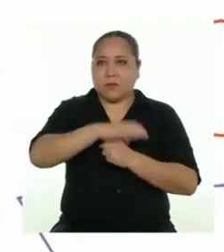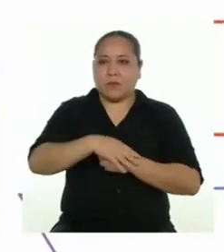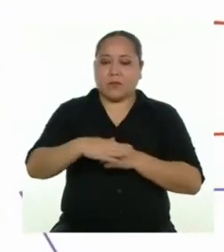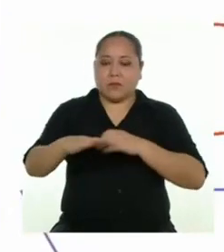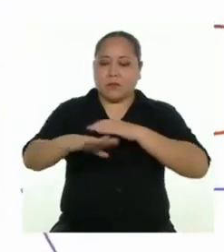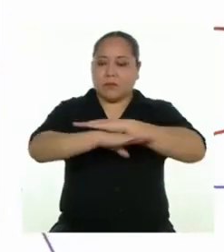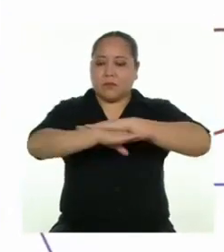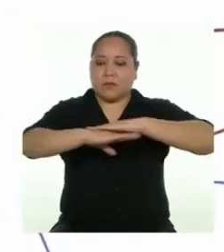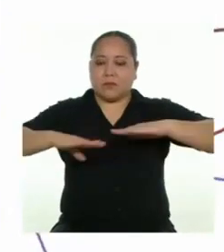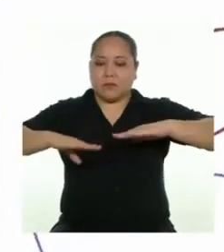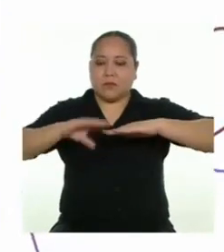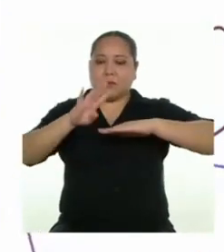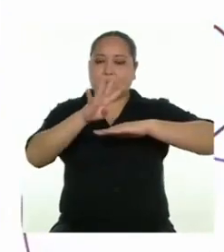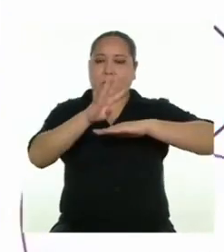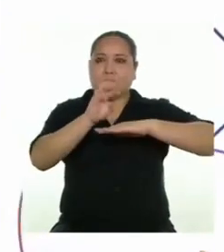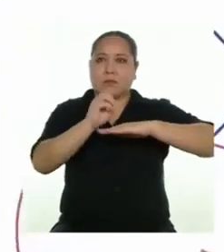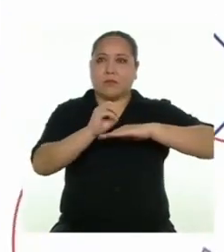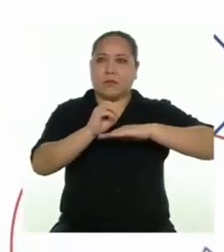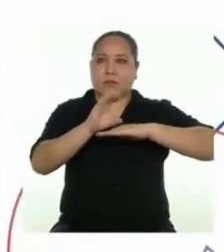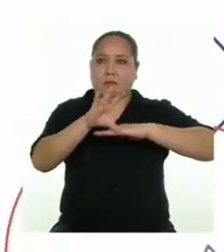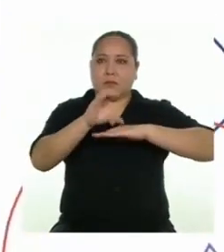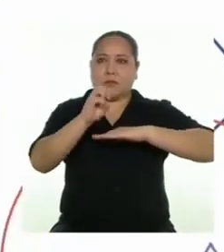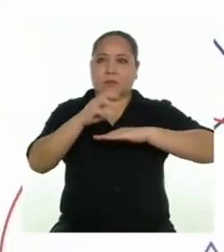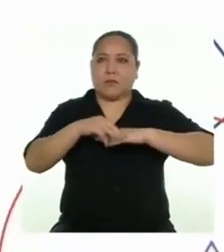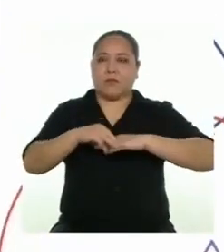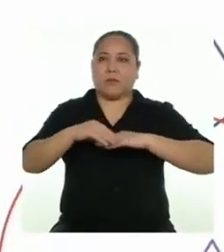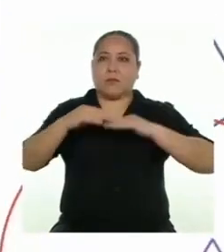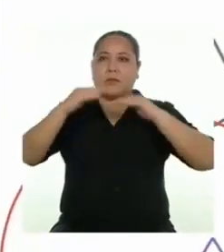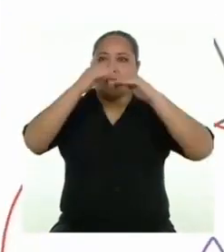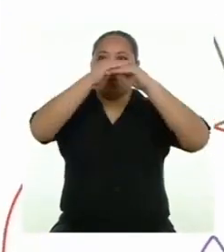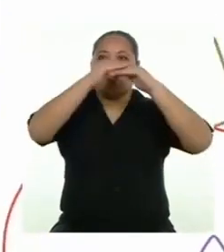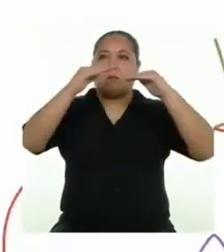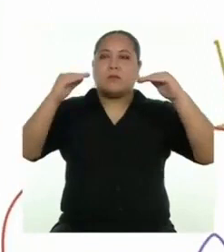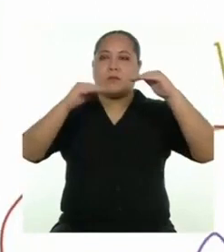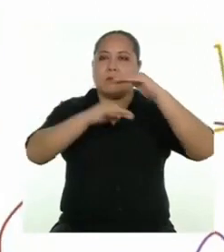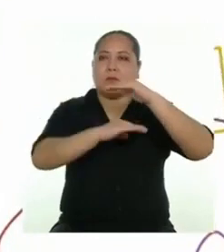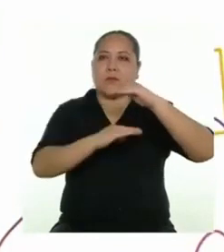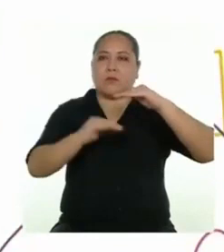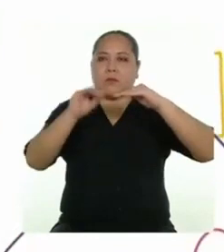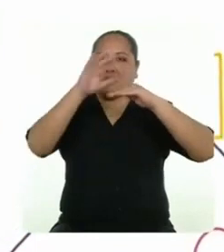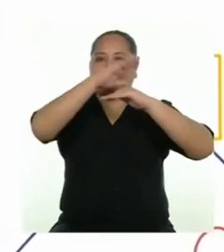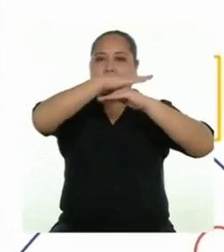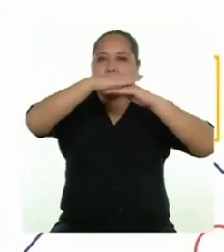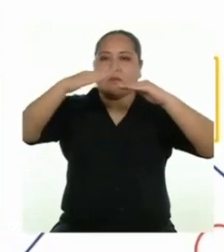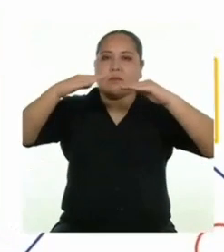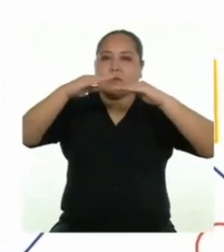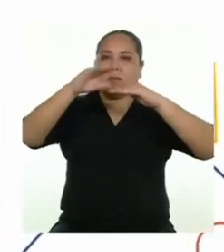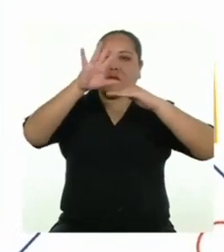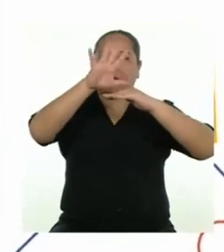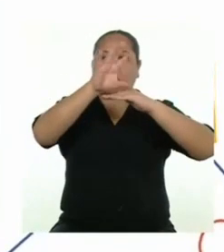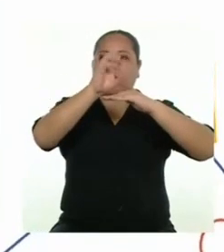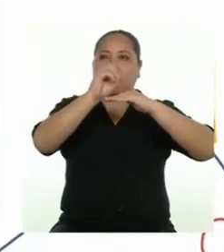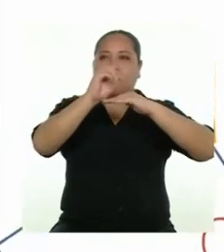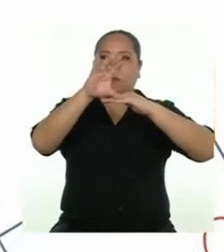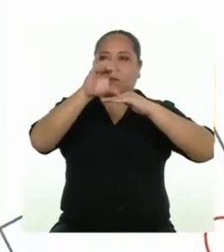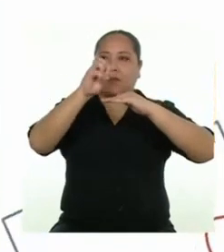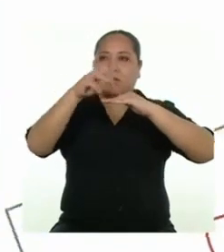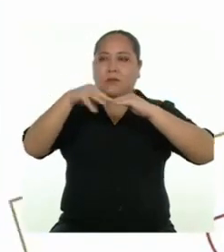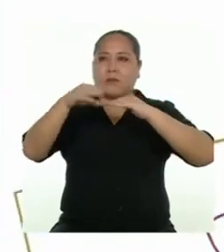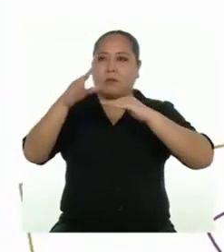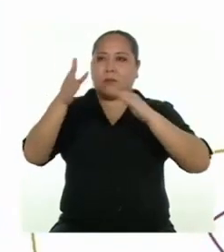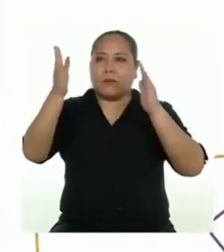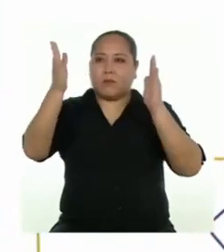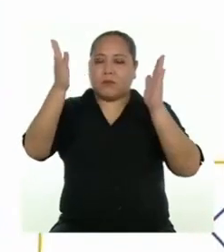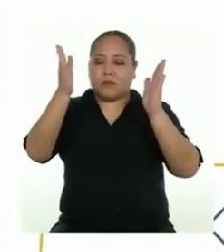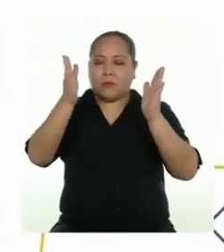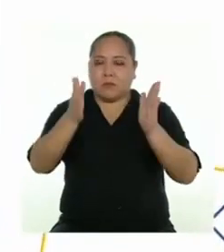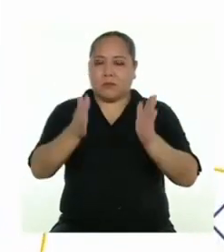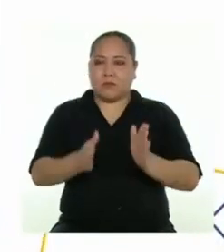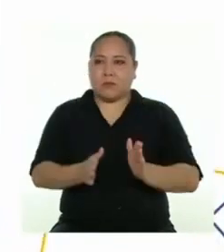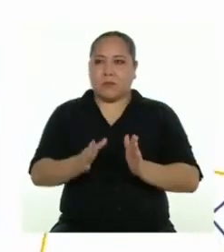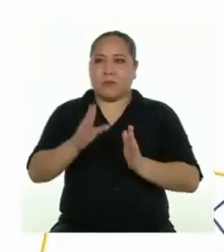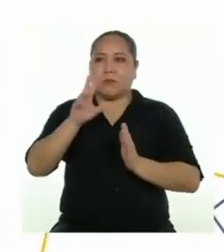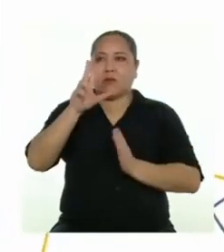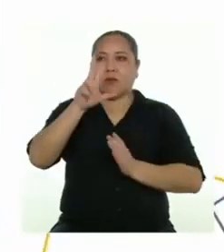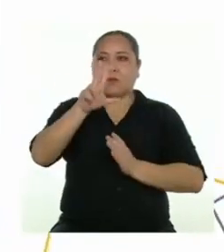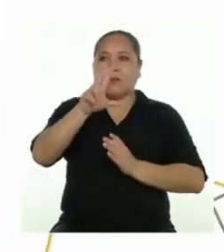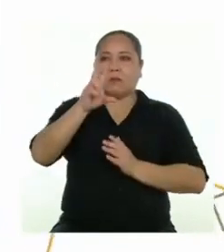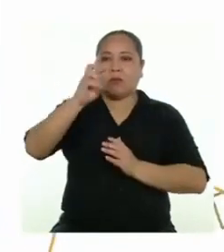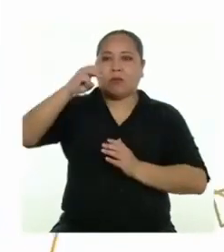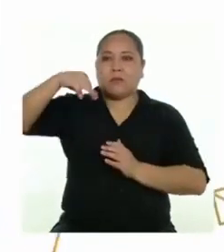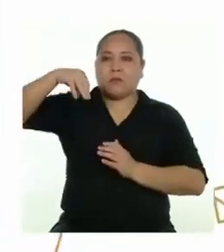centímetros. Base superior de la zanja de 50 centímetros. Y largo de la zanja de 3 metros o 300